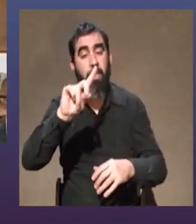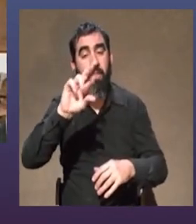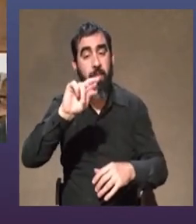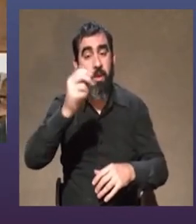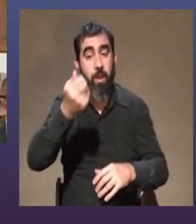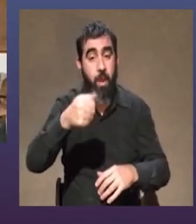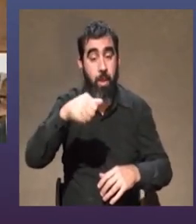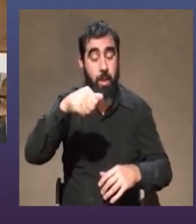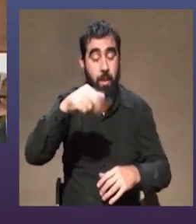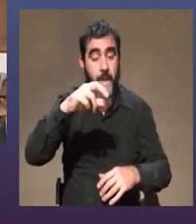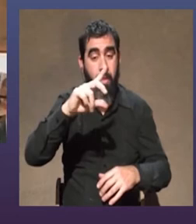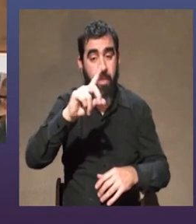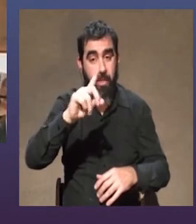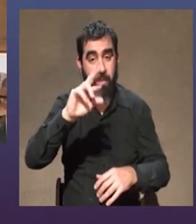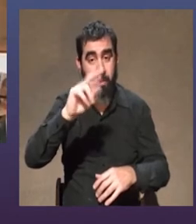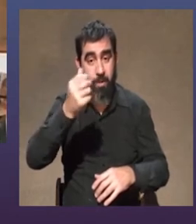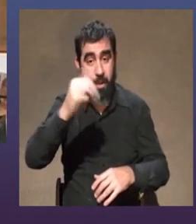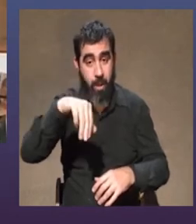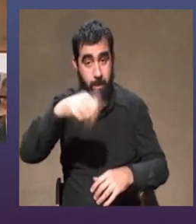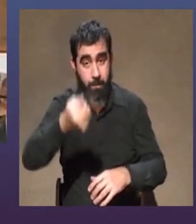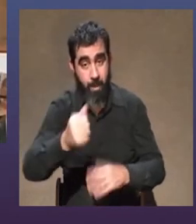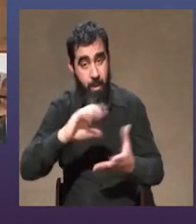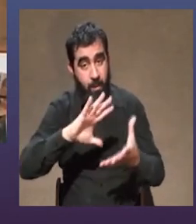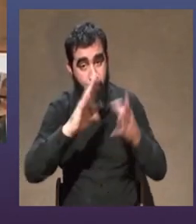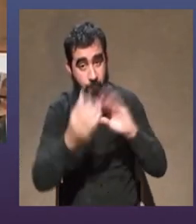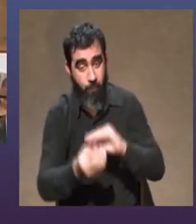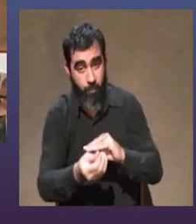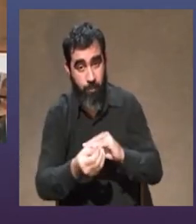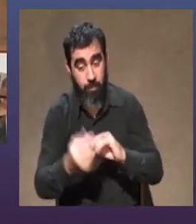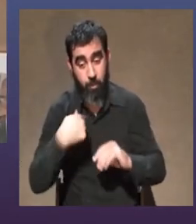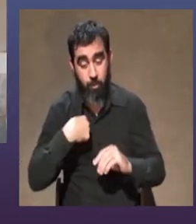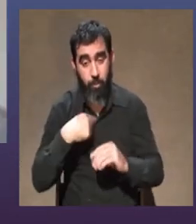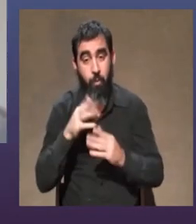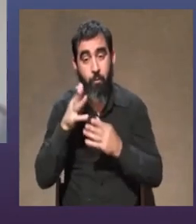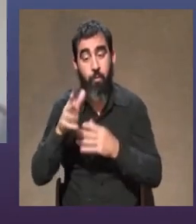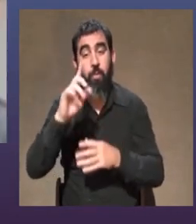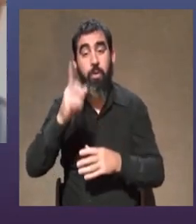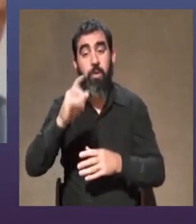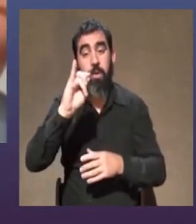piste que entre las metodologías los estilos Jimena voy contigo